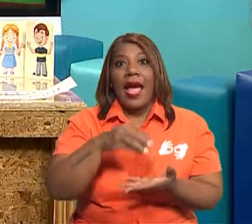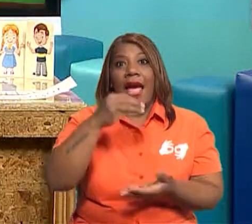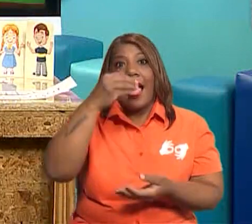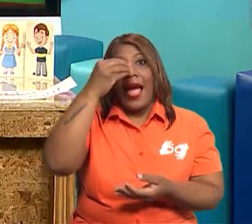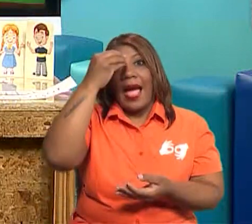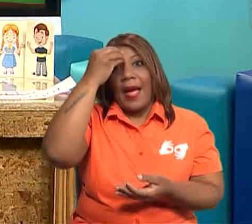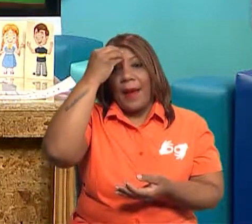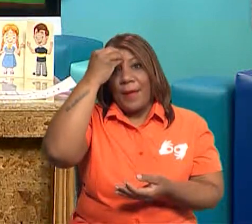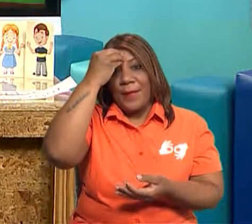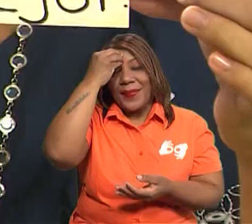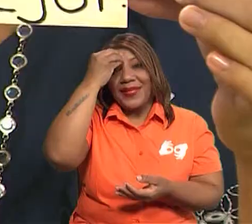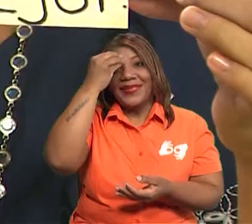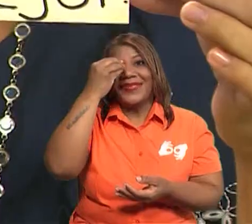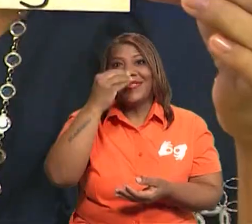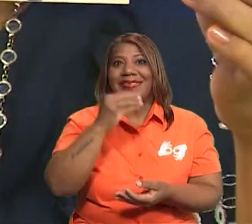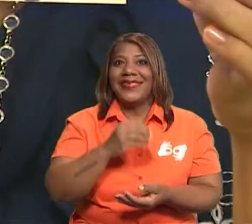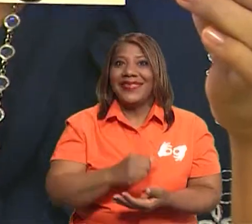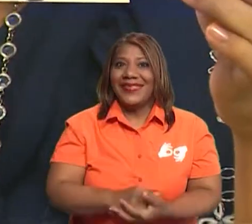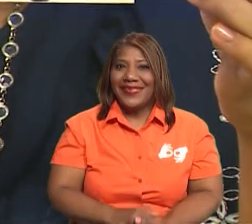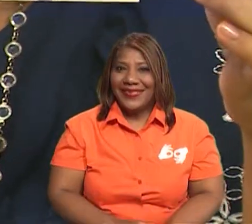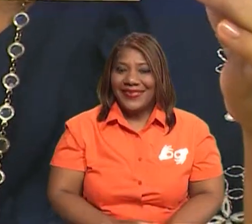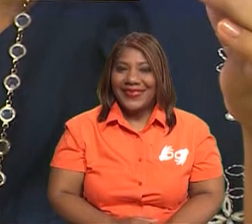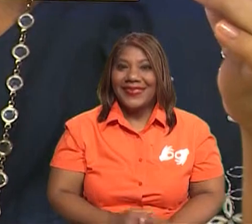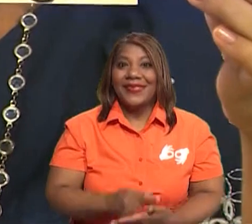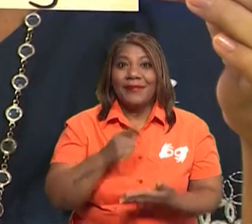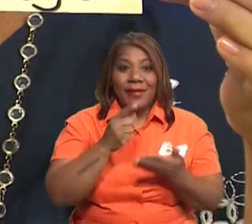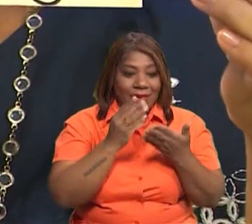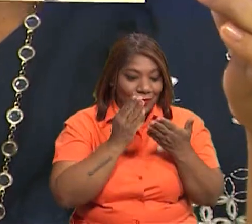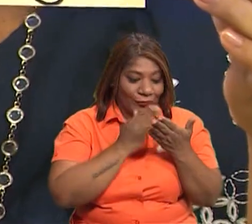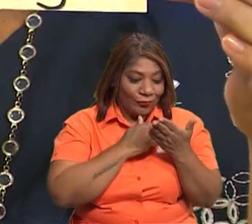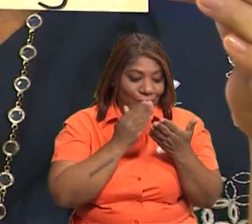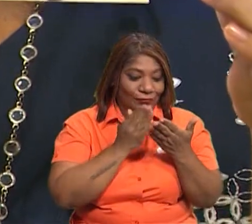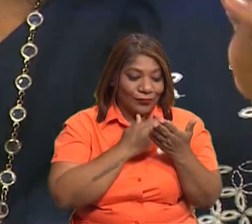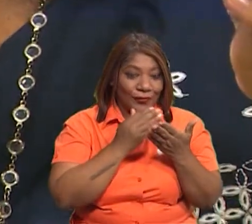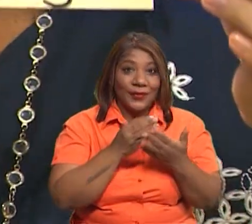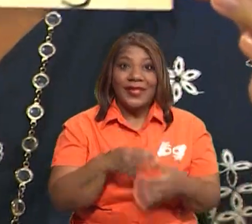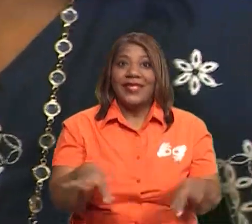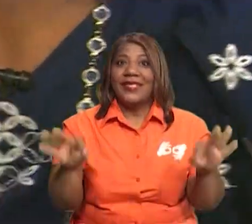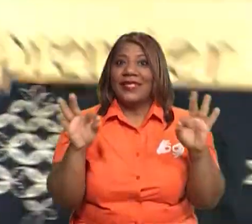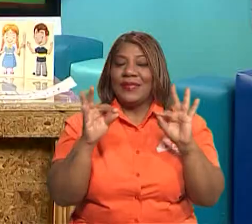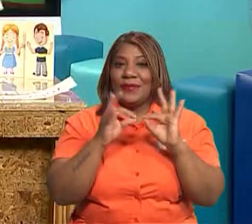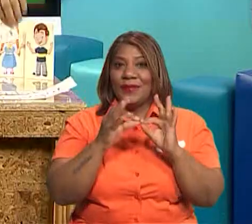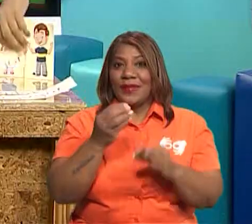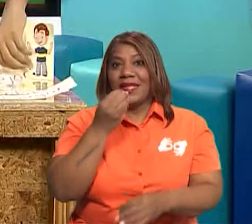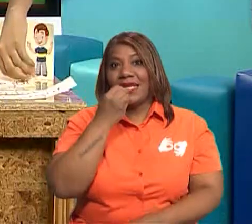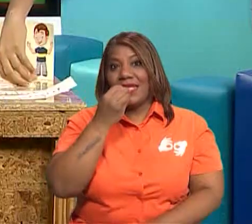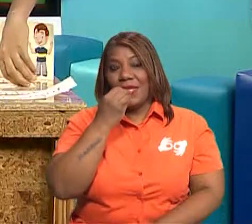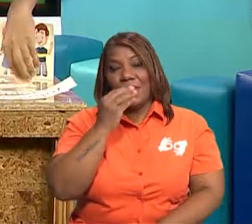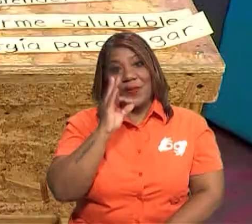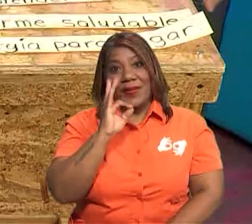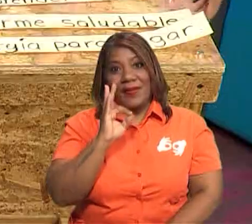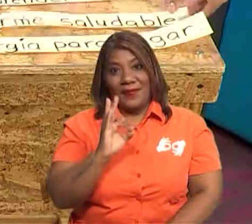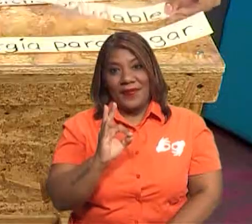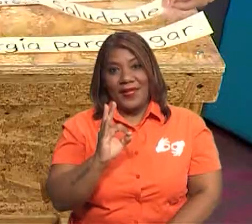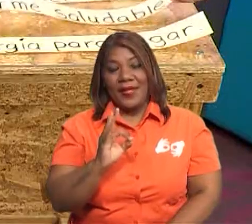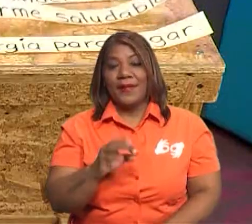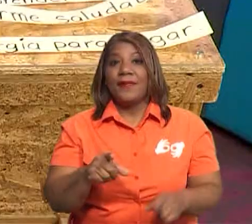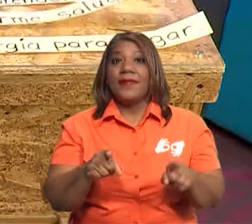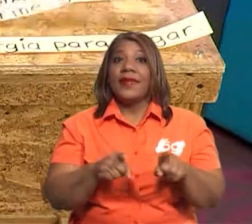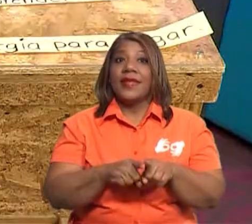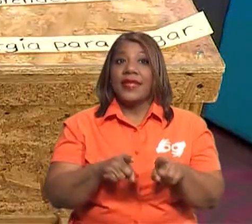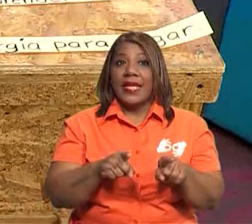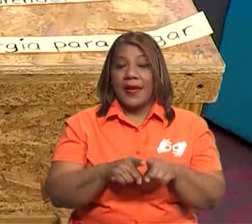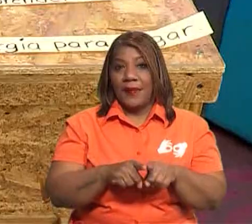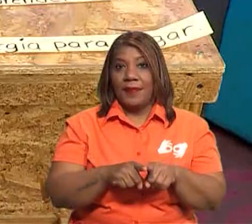mejor, ¿verdad? Por eso es importante consumir alimentos saludables. También nos ayudan para